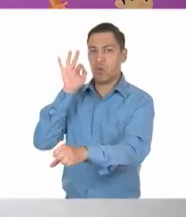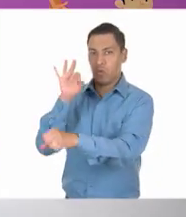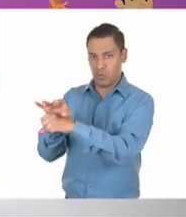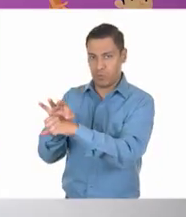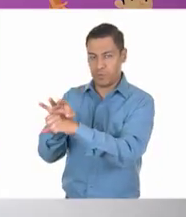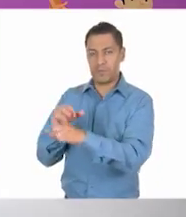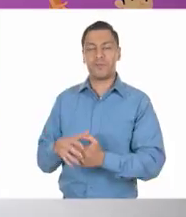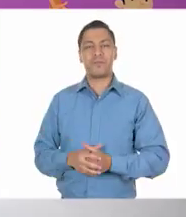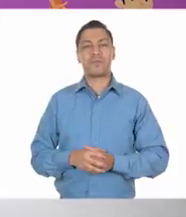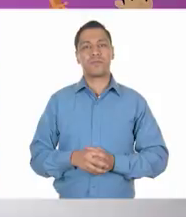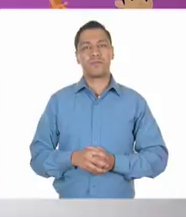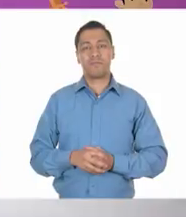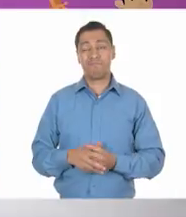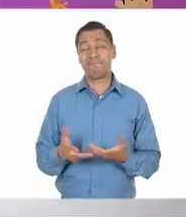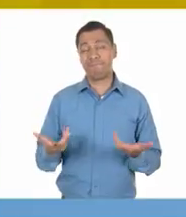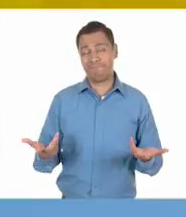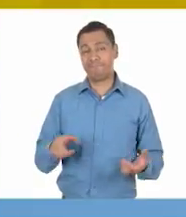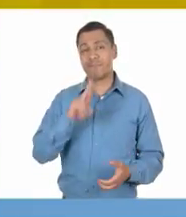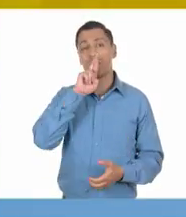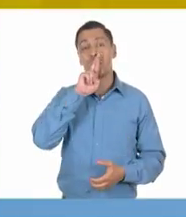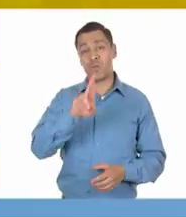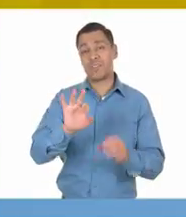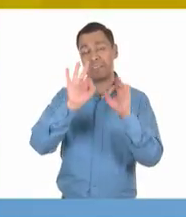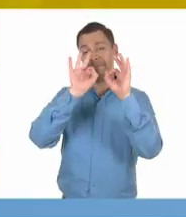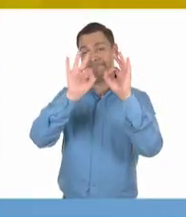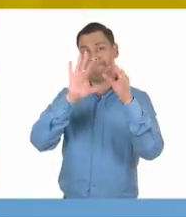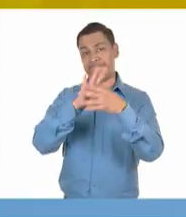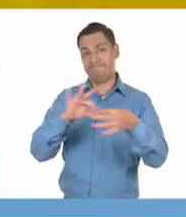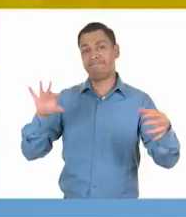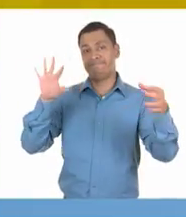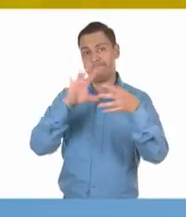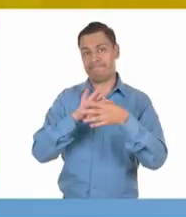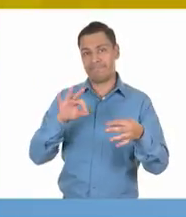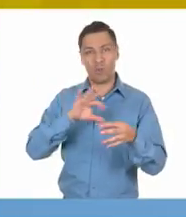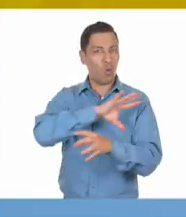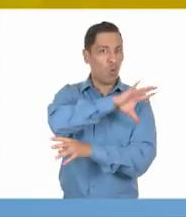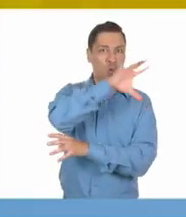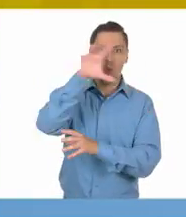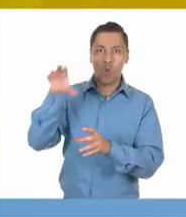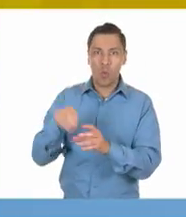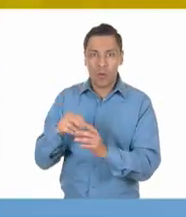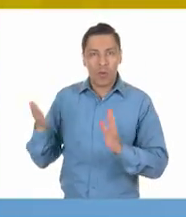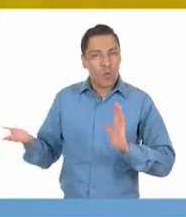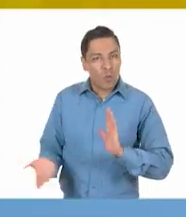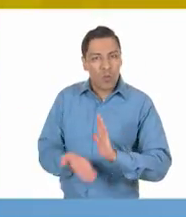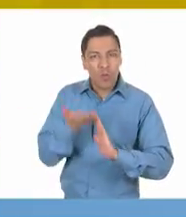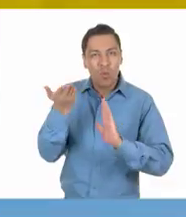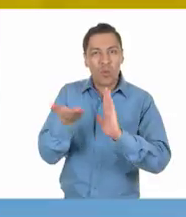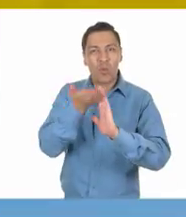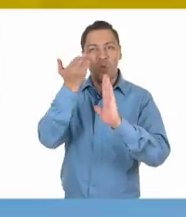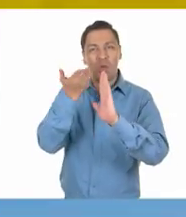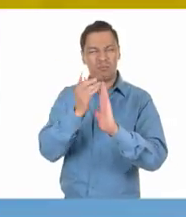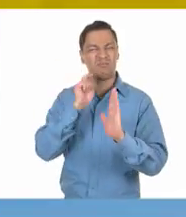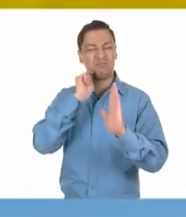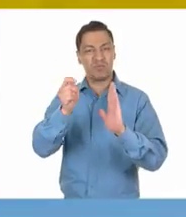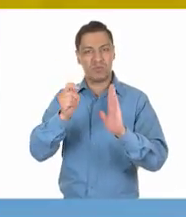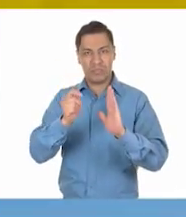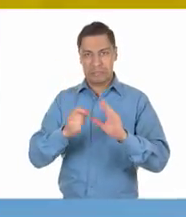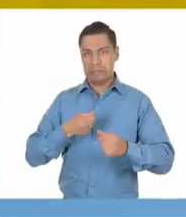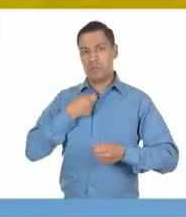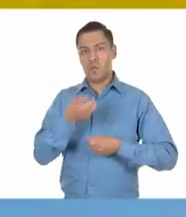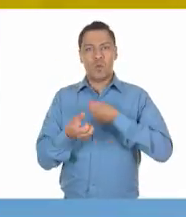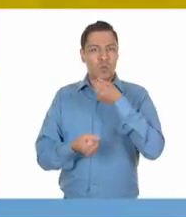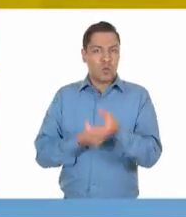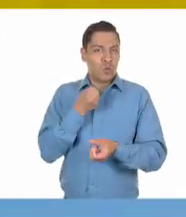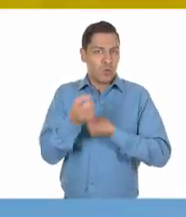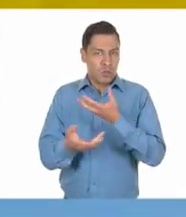Carlos. Muy buenas respuestas nos han dado. Todo esto es parte de una construcción de la sociedad y el gobierno, pero también